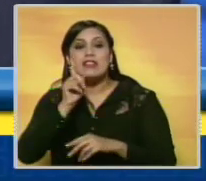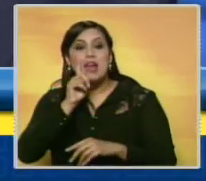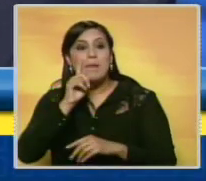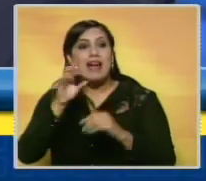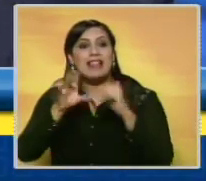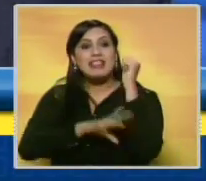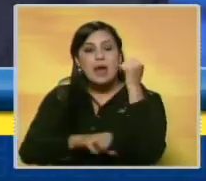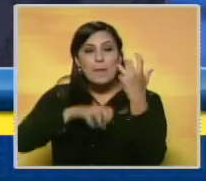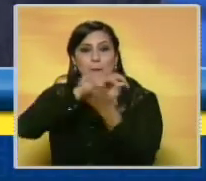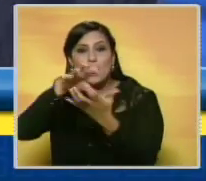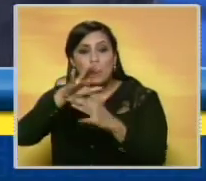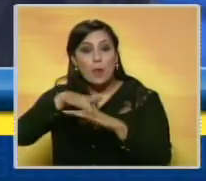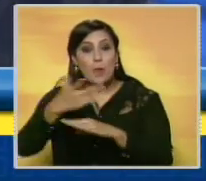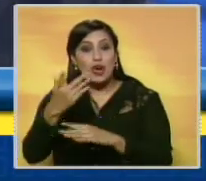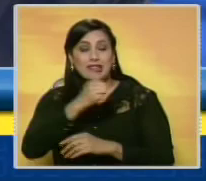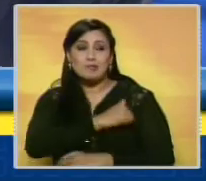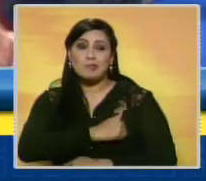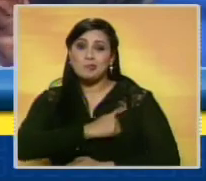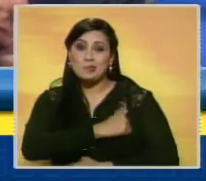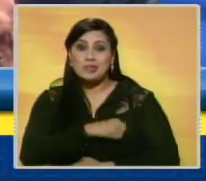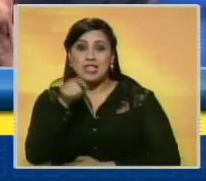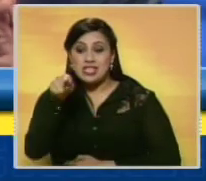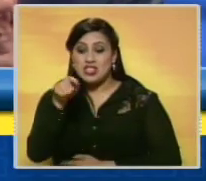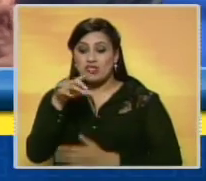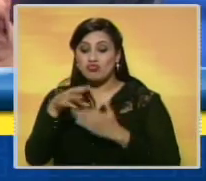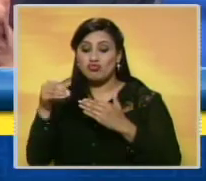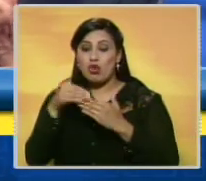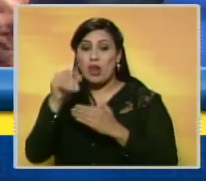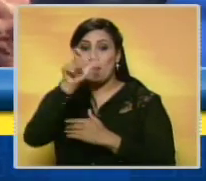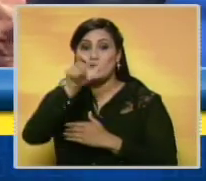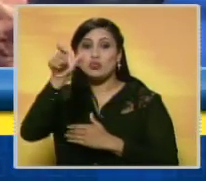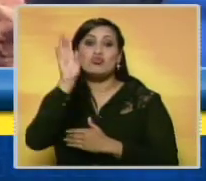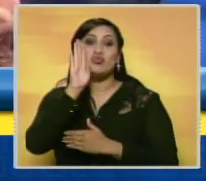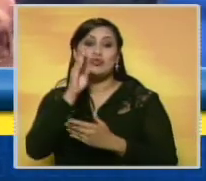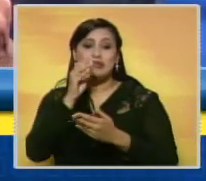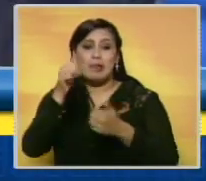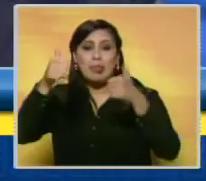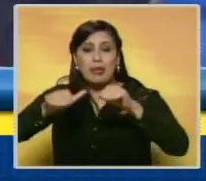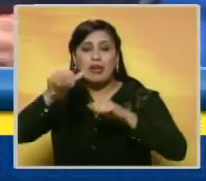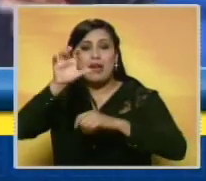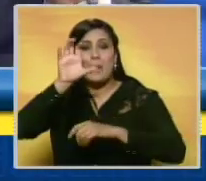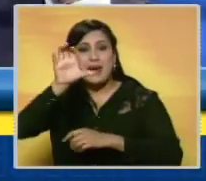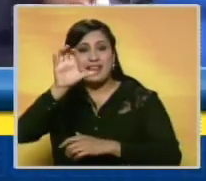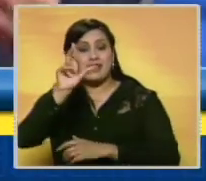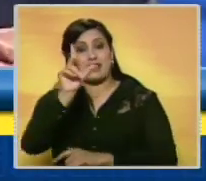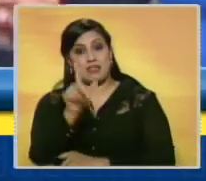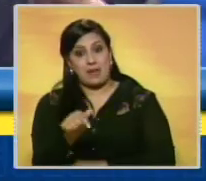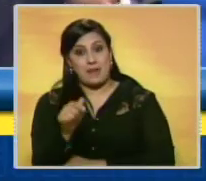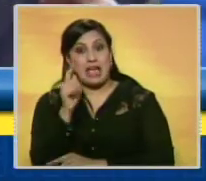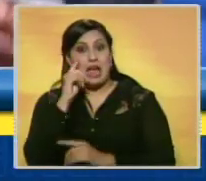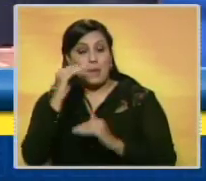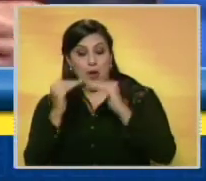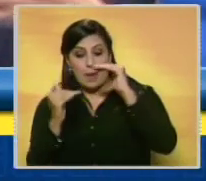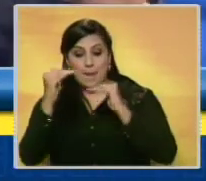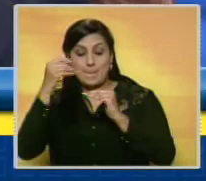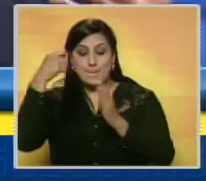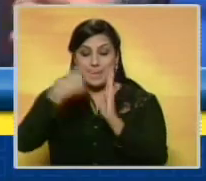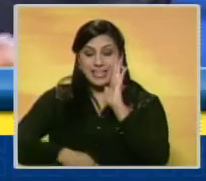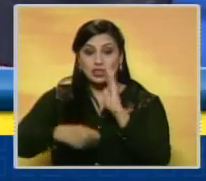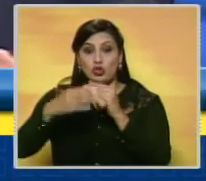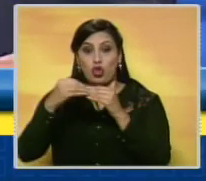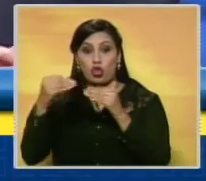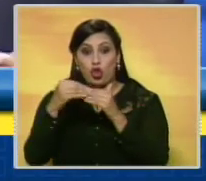guarimbero, porque lamentablemente ese dólar que te está distorsionando la economía dependiendo del precio que tenga el dólar